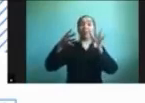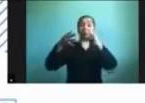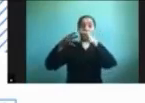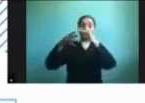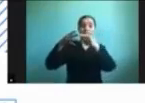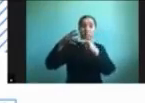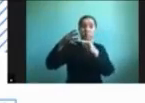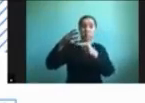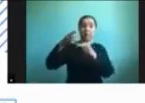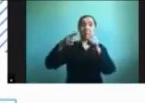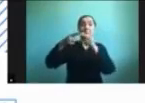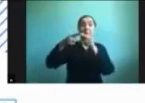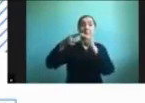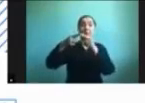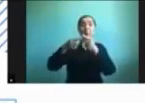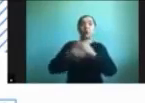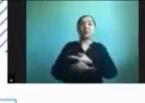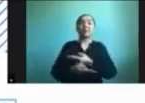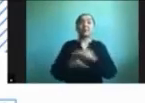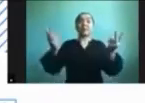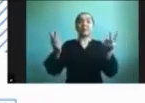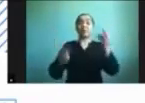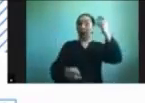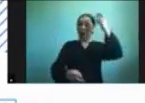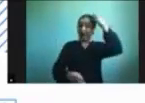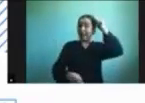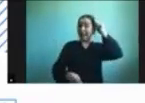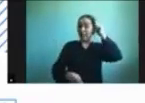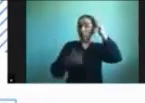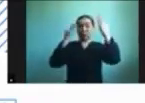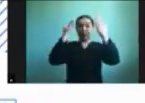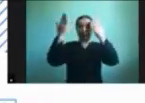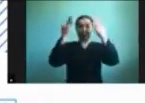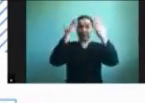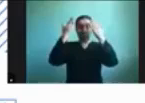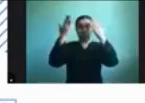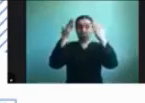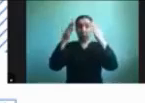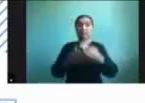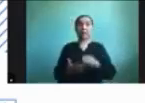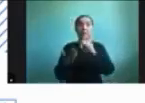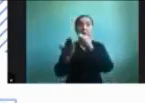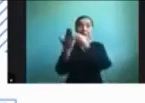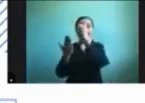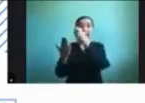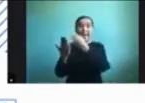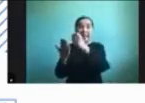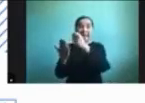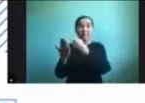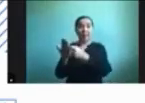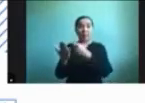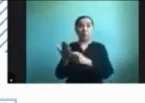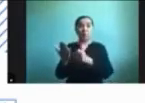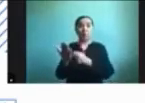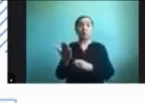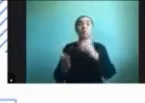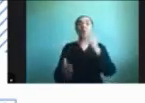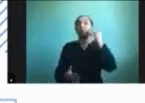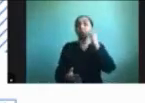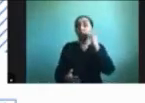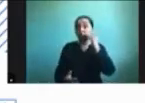es el Servicio de Neuropsicología que se dedica principalmente a la evaluación de usuarios tanto de niños como de adultos.